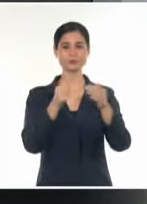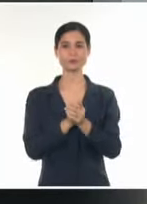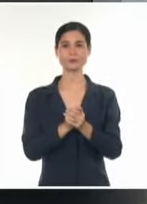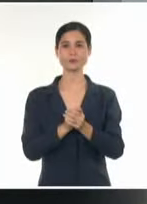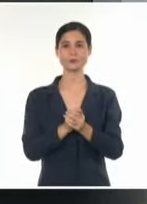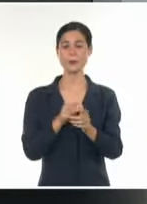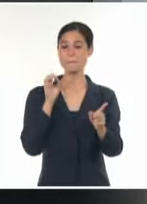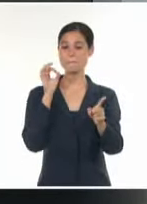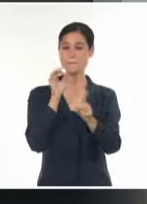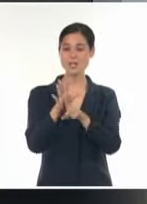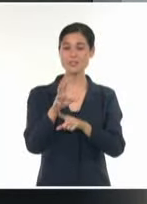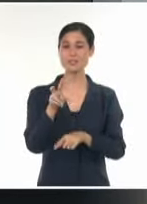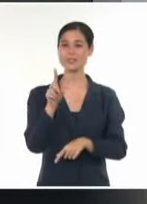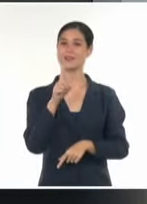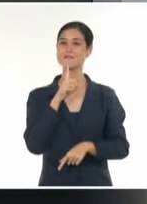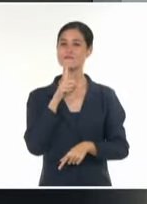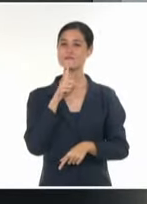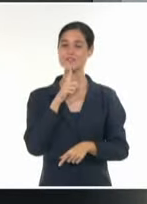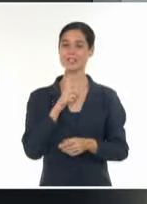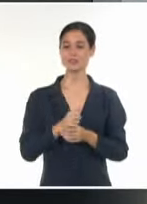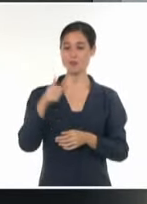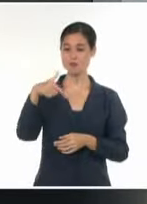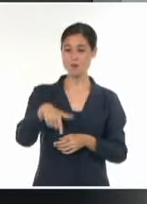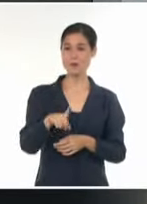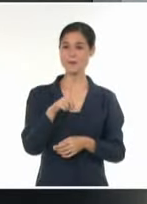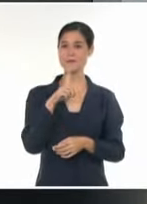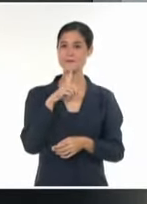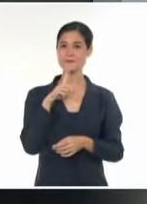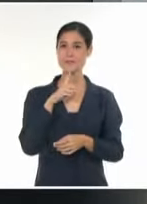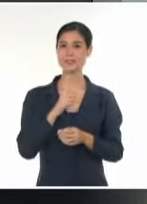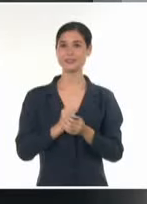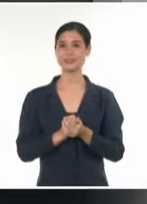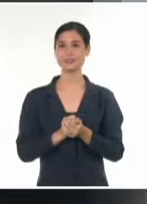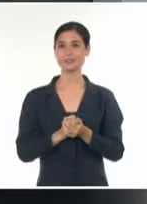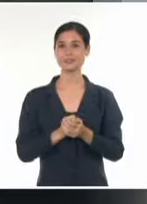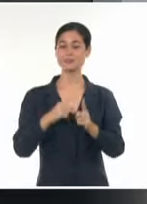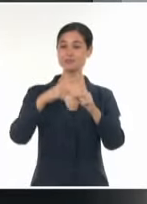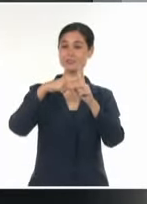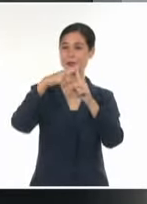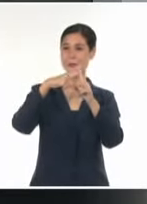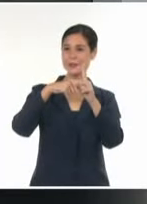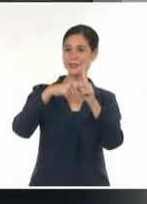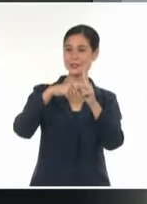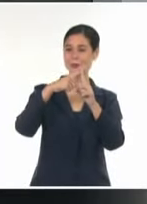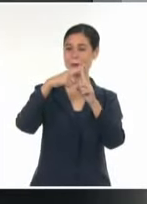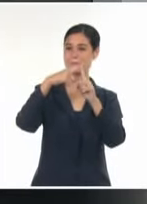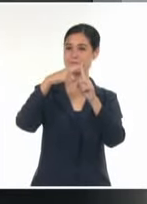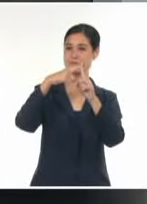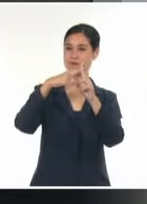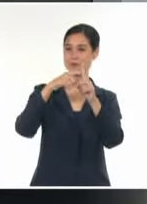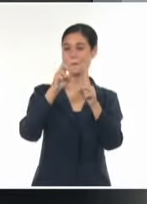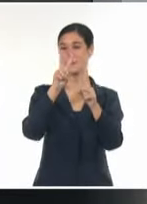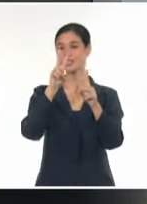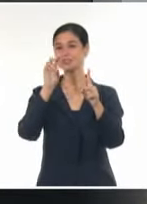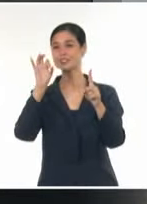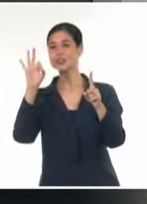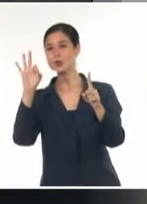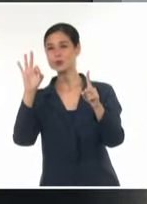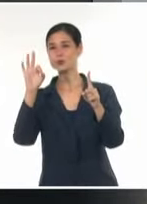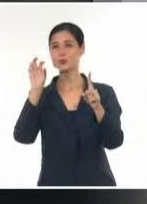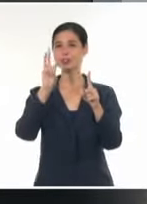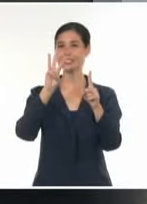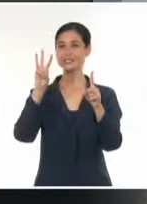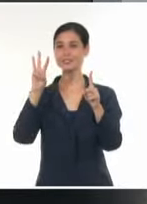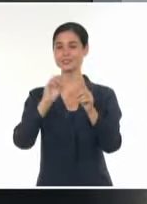aisladas lluvias. Las temperaturas máximas tendrán valores de 28 y hasta 33 grados Celsius, y después un